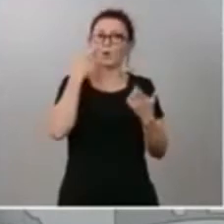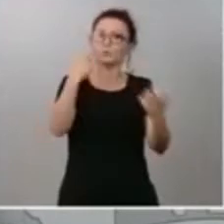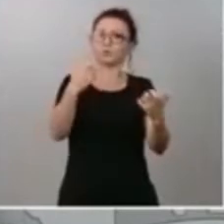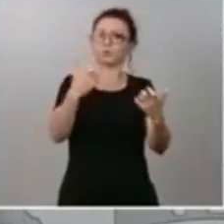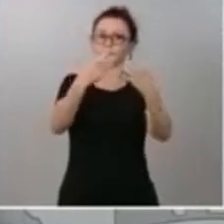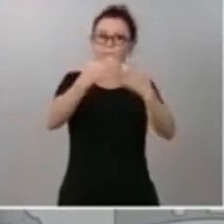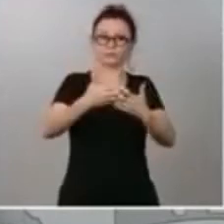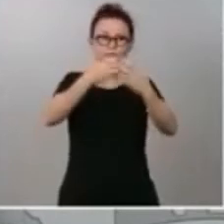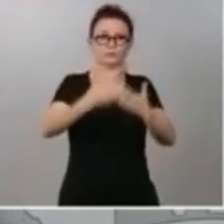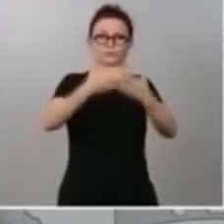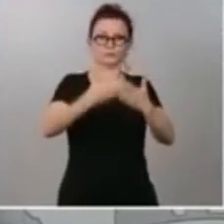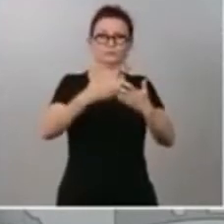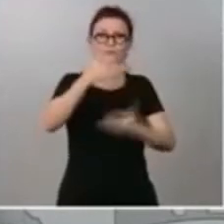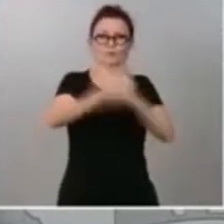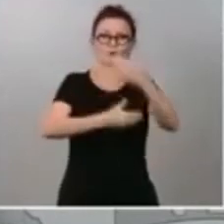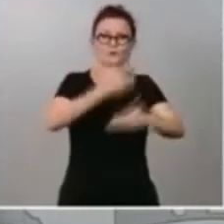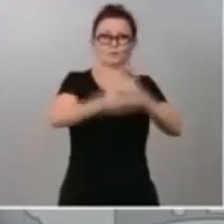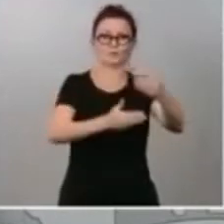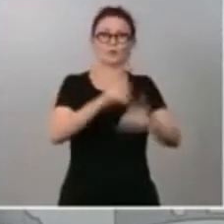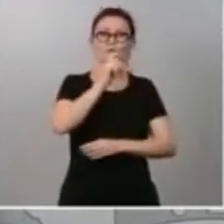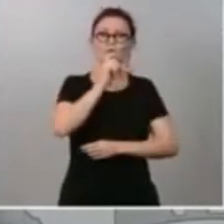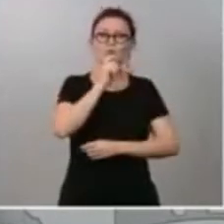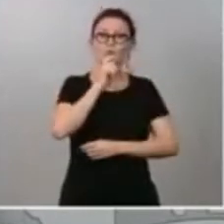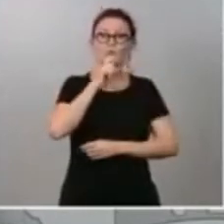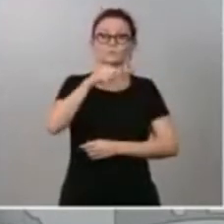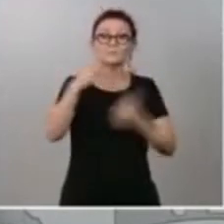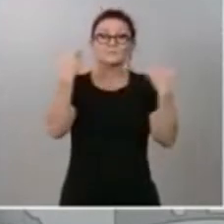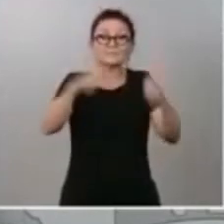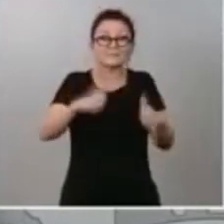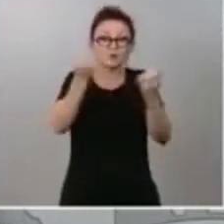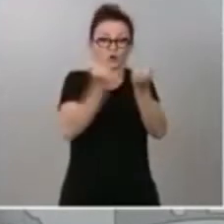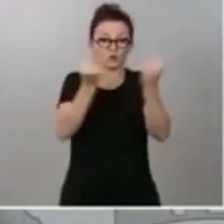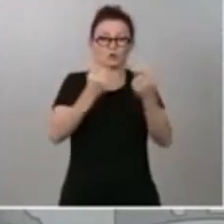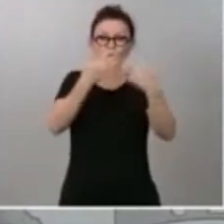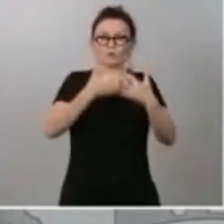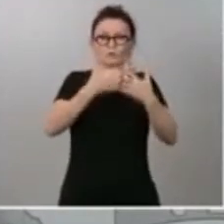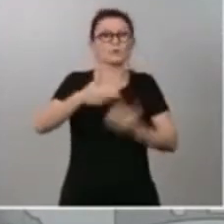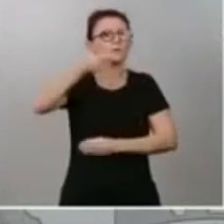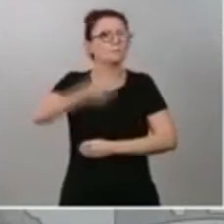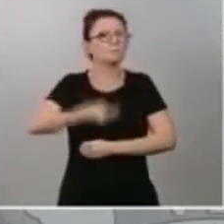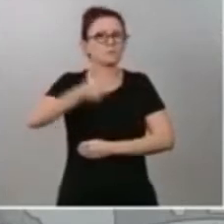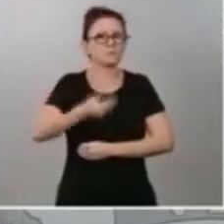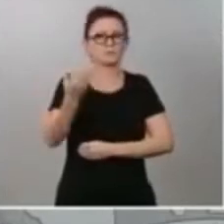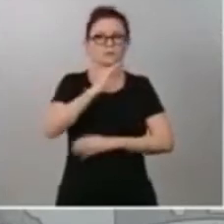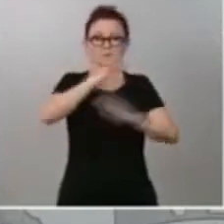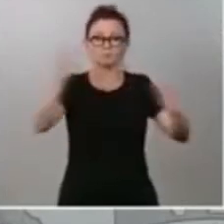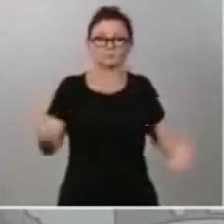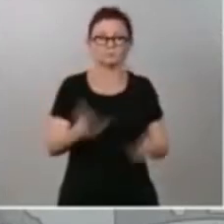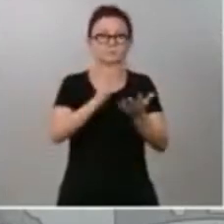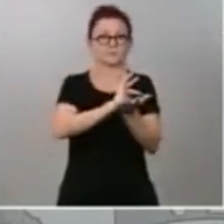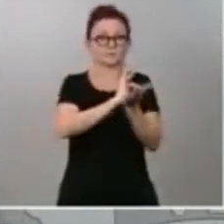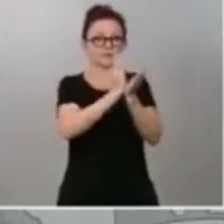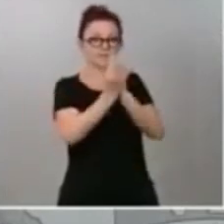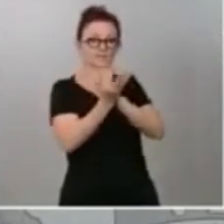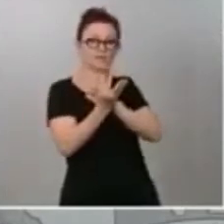sostenible y conectada. Es tan importante el sector de automoción en nuestro país y que se impulse esa transición hacia el vehículo eléctrico para dar también